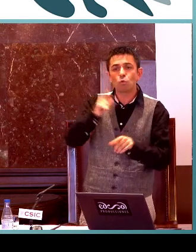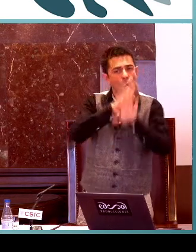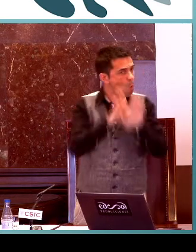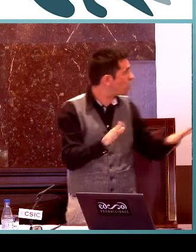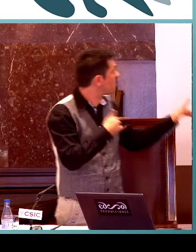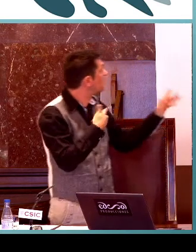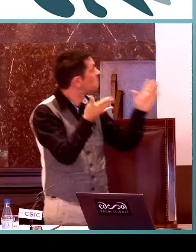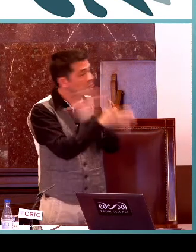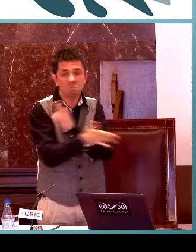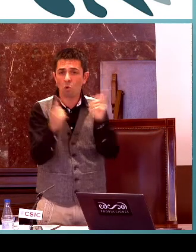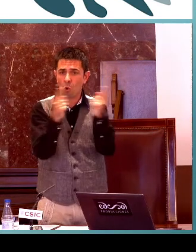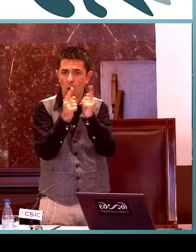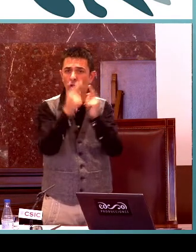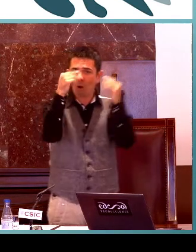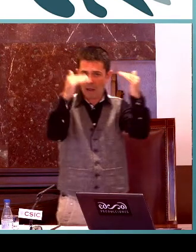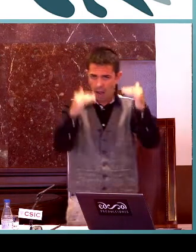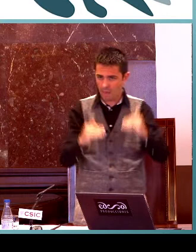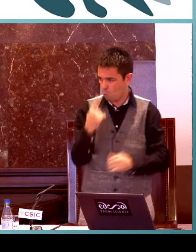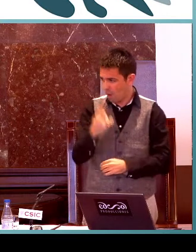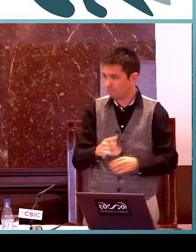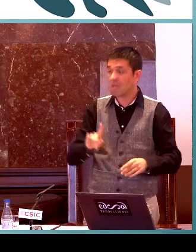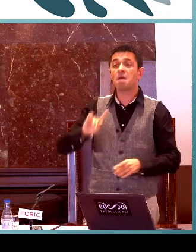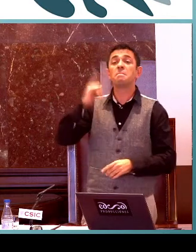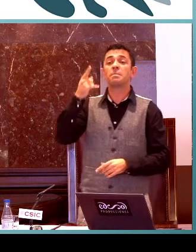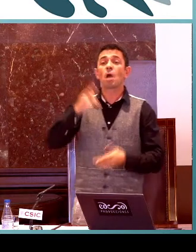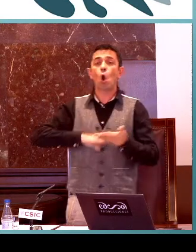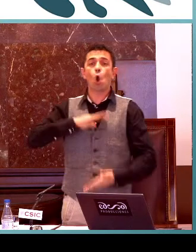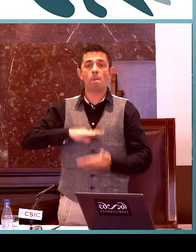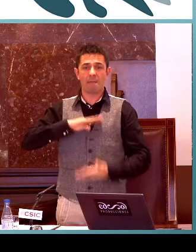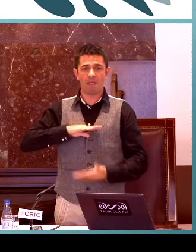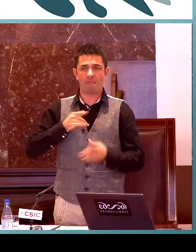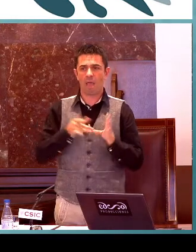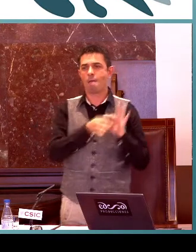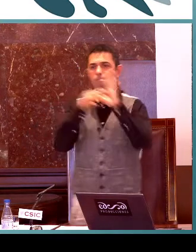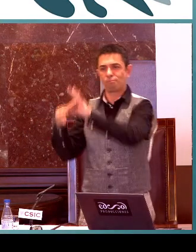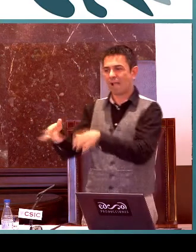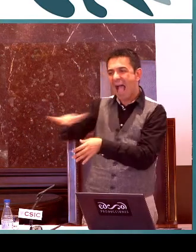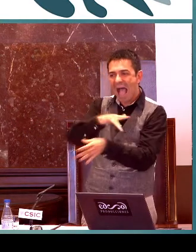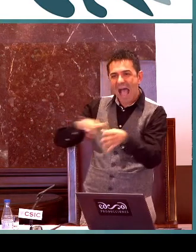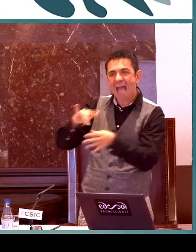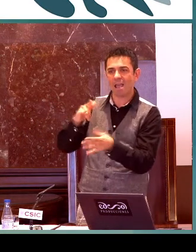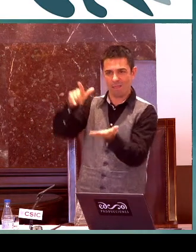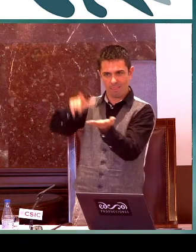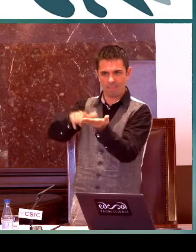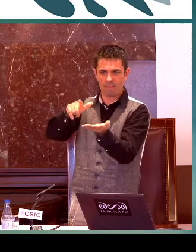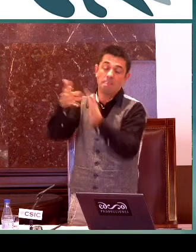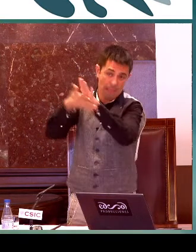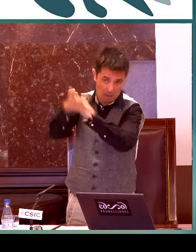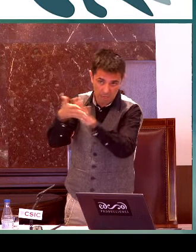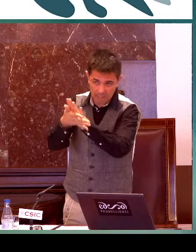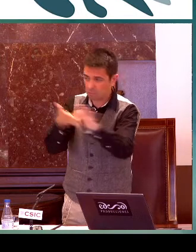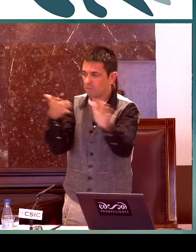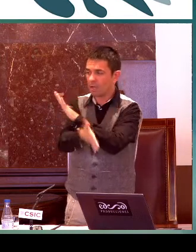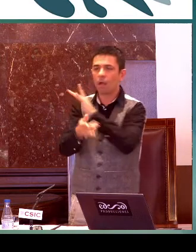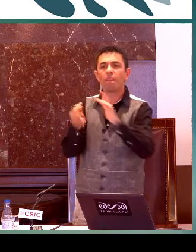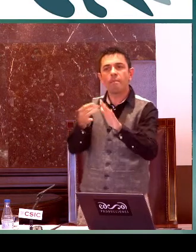nuevas que se van a trabajar, lo veréis ahora en la transparencia, son la competencia relacionada con el